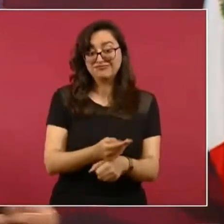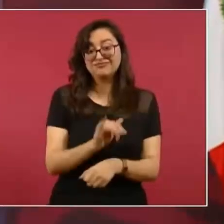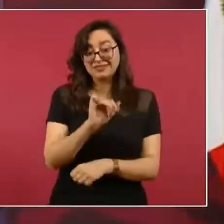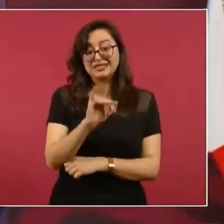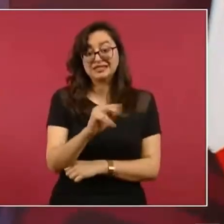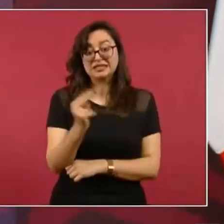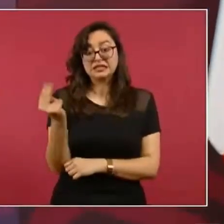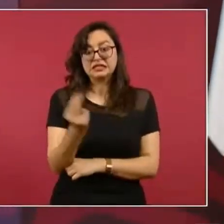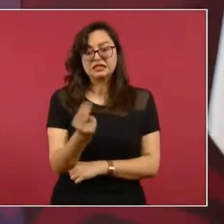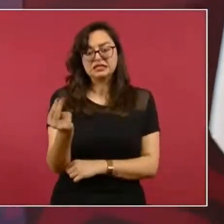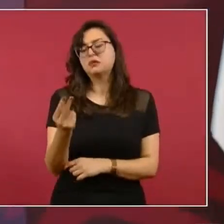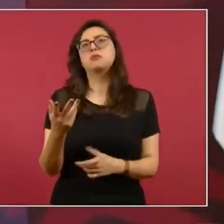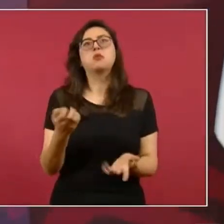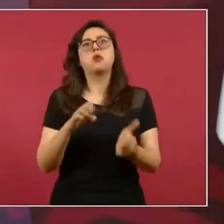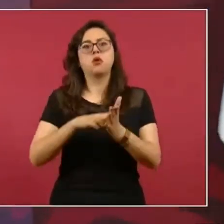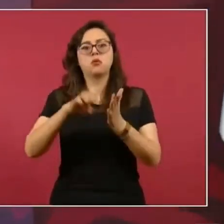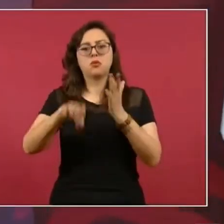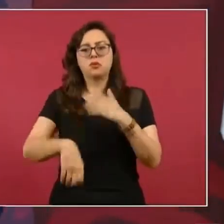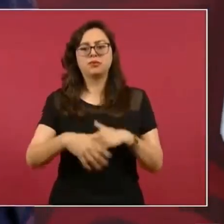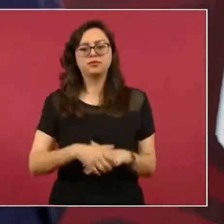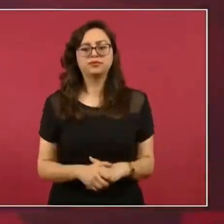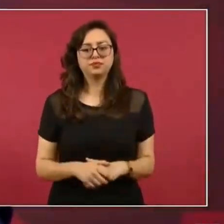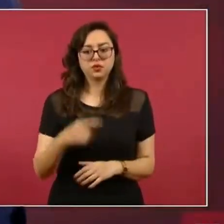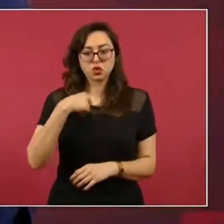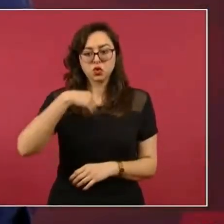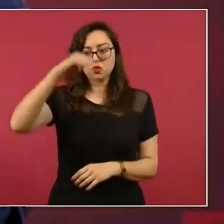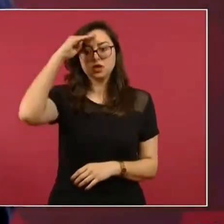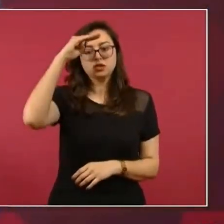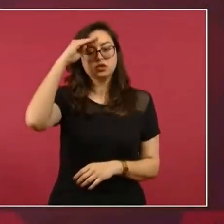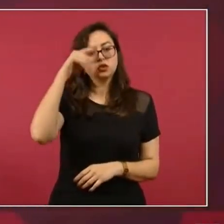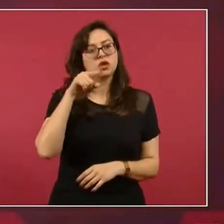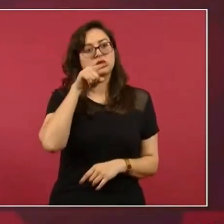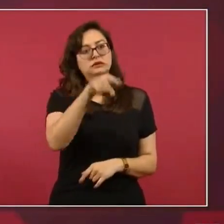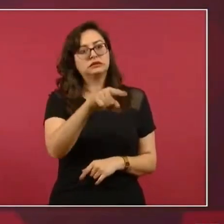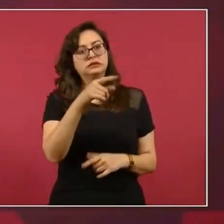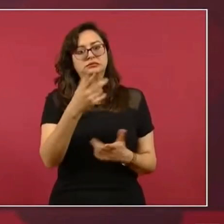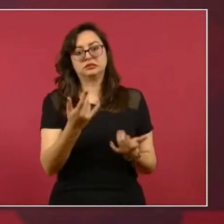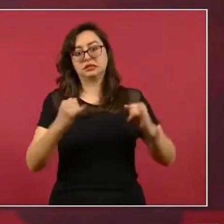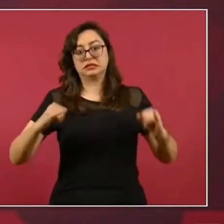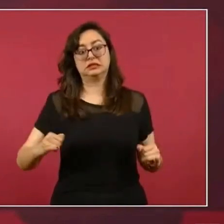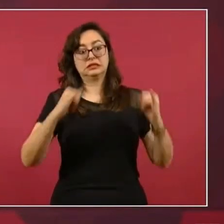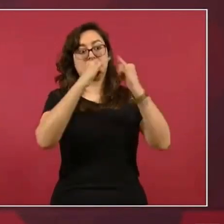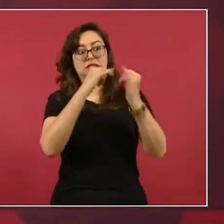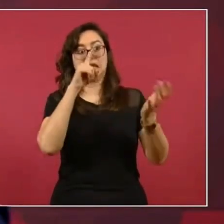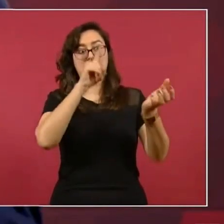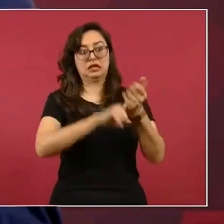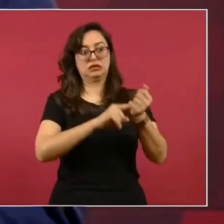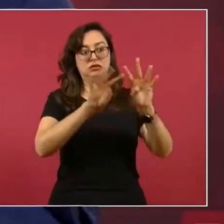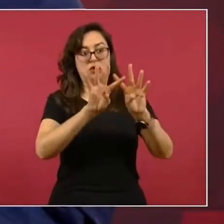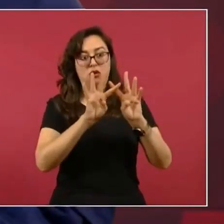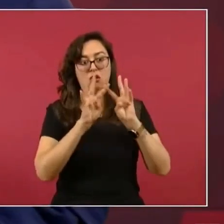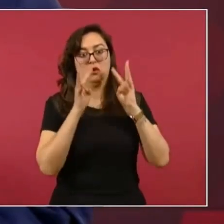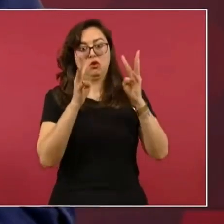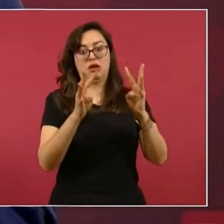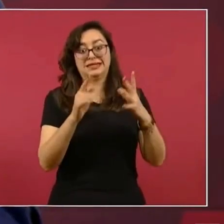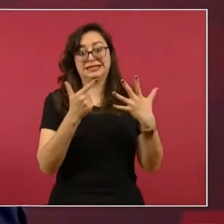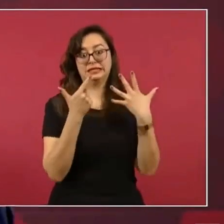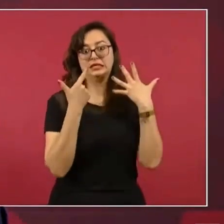trabajen cuatro. Porque nos ahorramos. El sueldo. De tres.